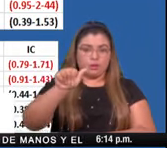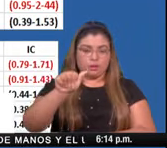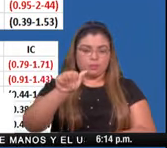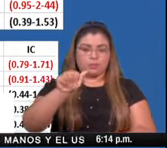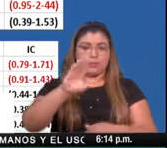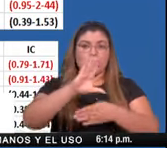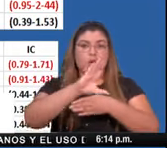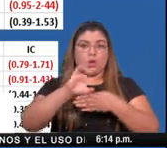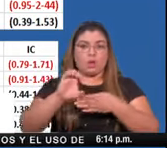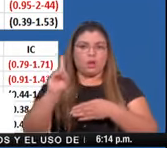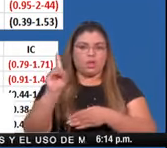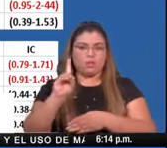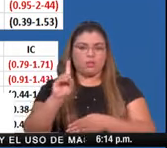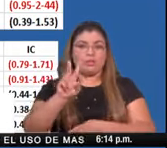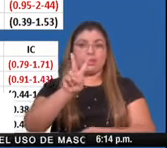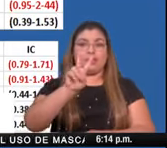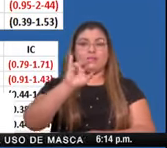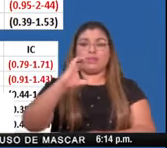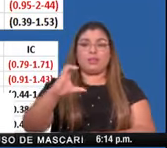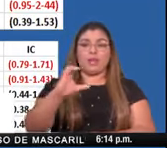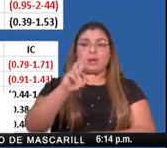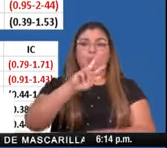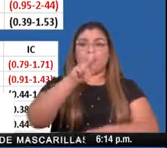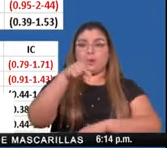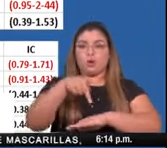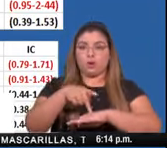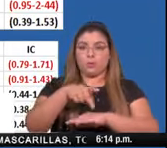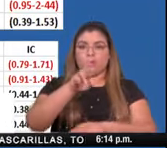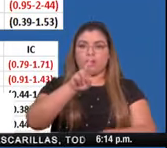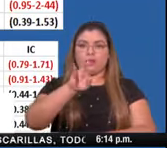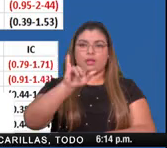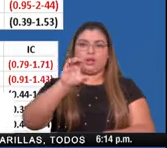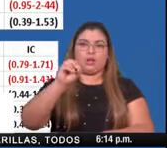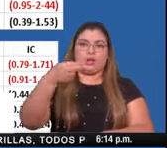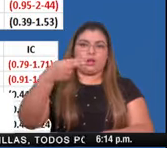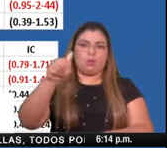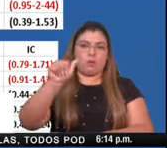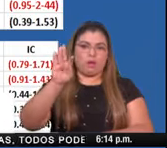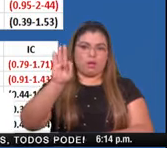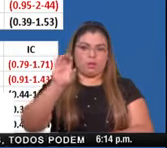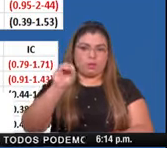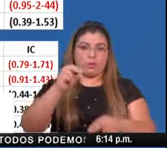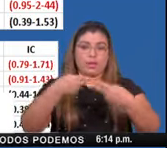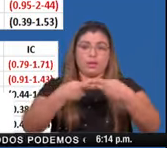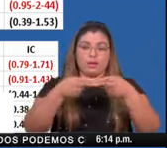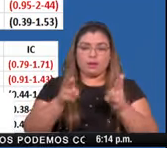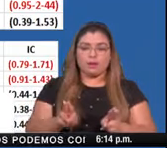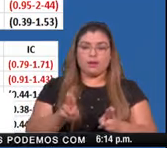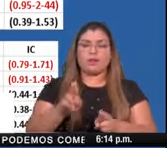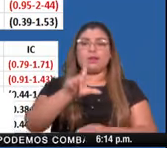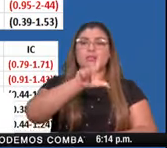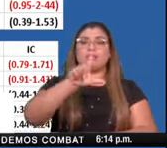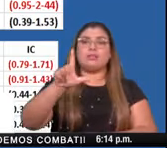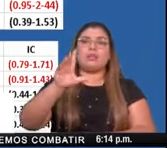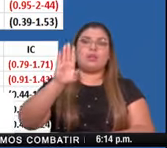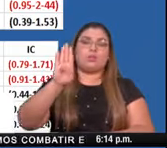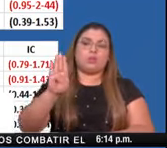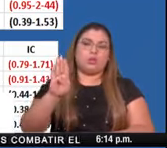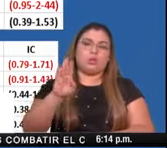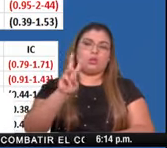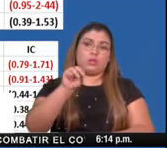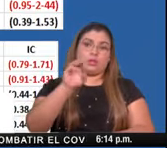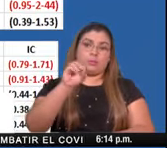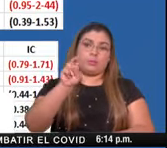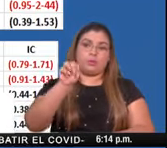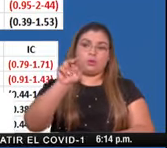Cocle, Virgen del Carmen, Rioato, Penónome. En Herrera, Llano Bonito y Mona Grillo. En